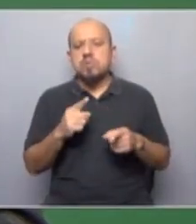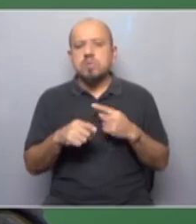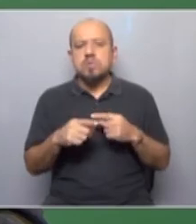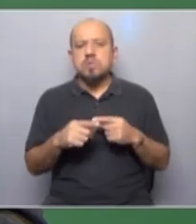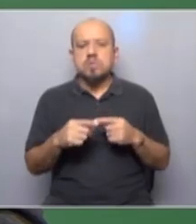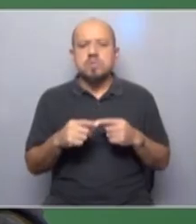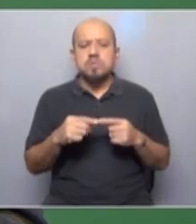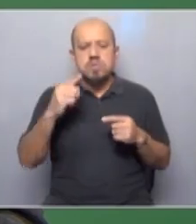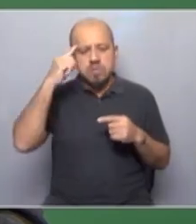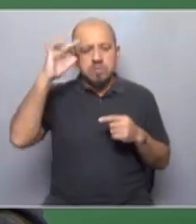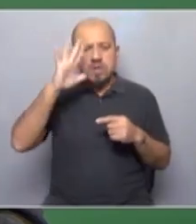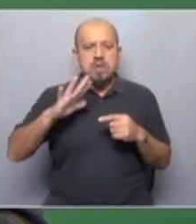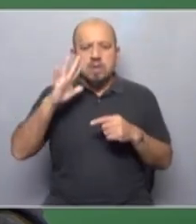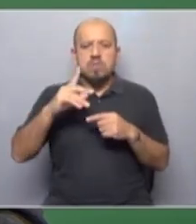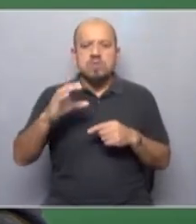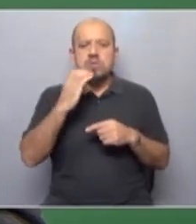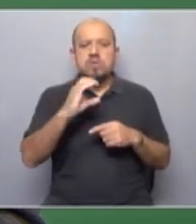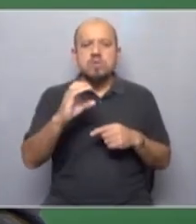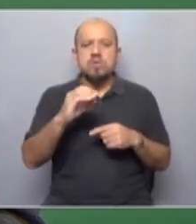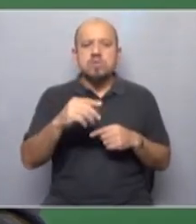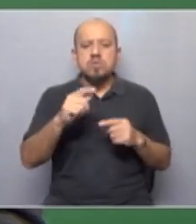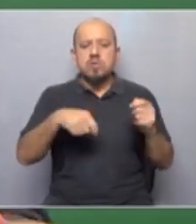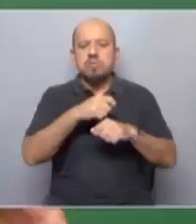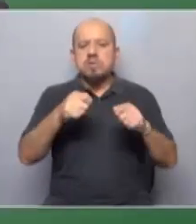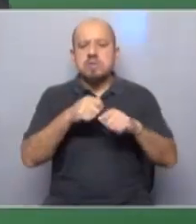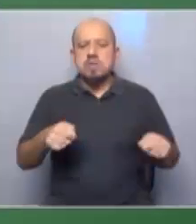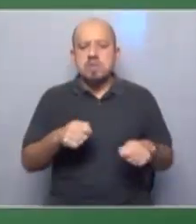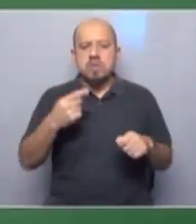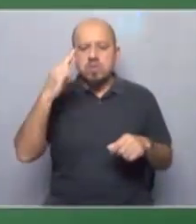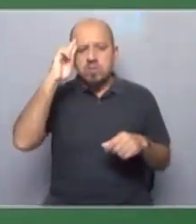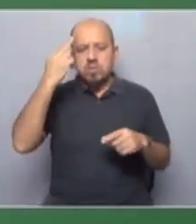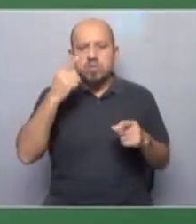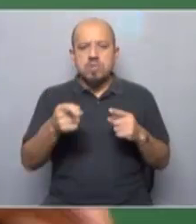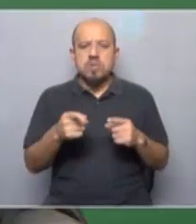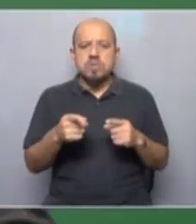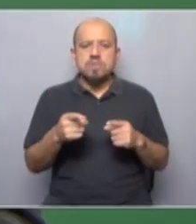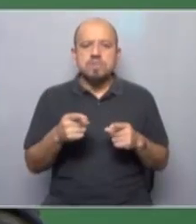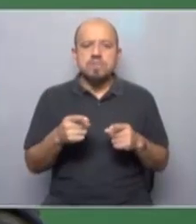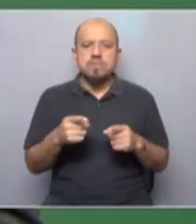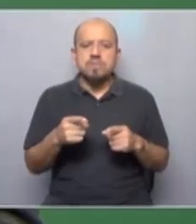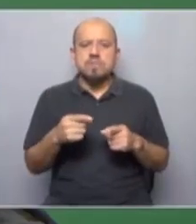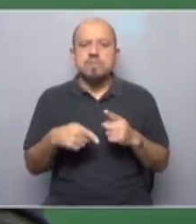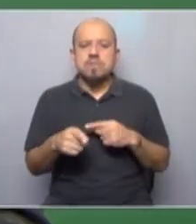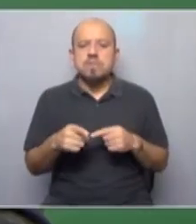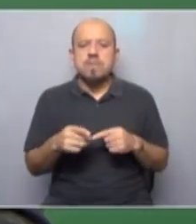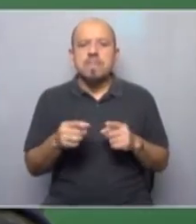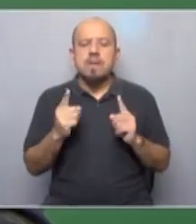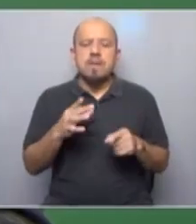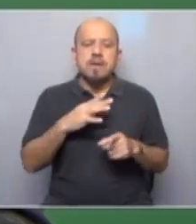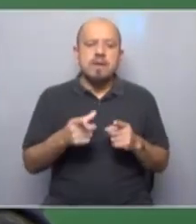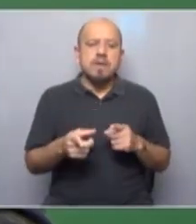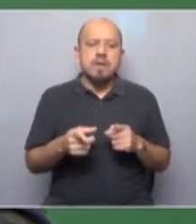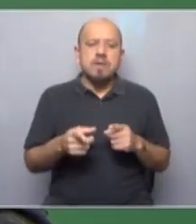tan abstracto imaginemos a esa confederación como el PIT-CNT en Uruguay quien agrupa al conjunto en este caso además tiene